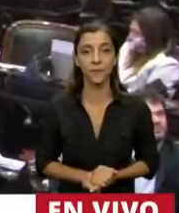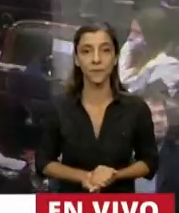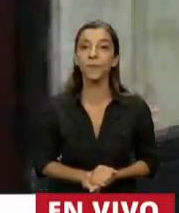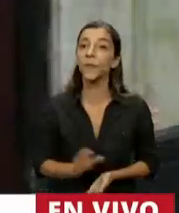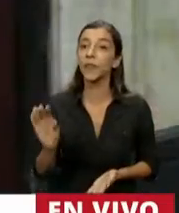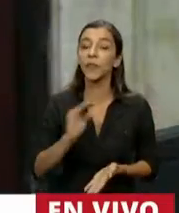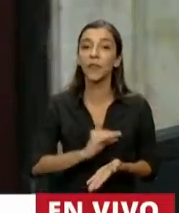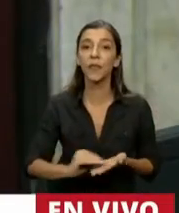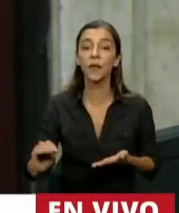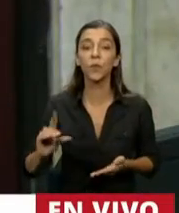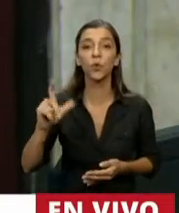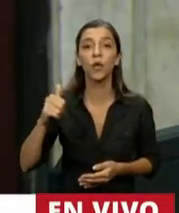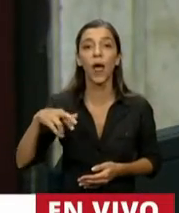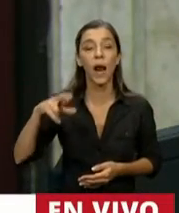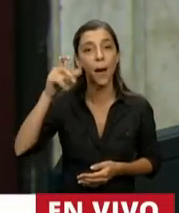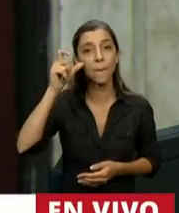Diputada Lampreave,